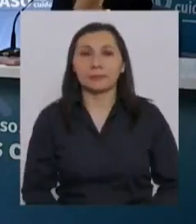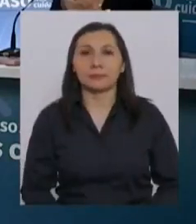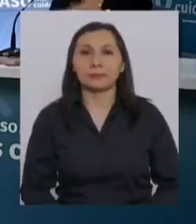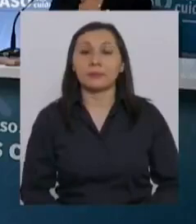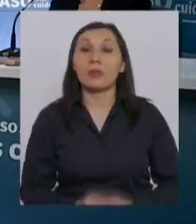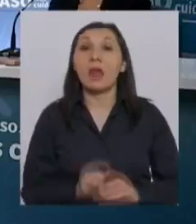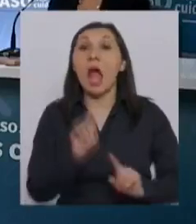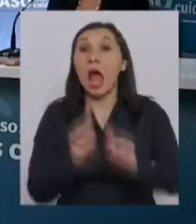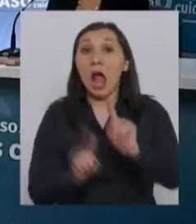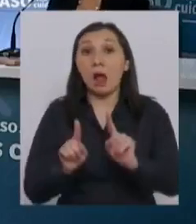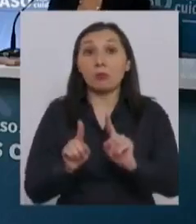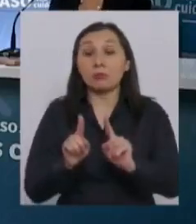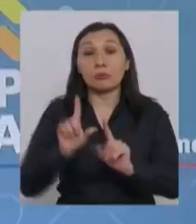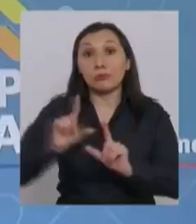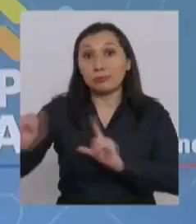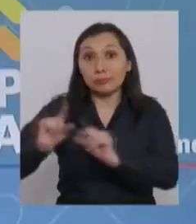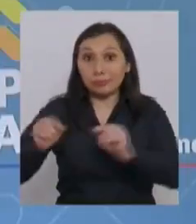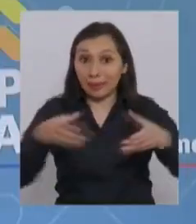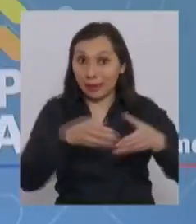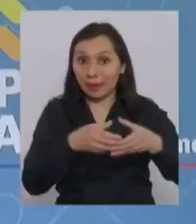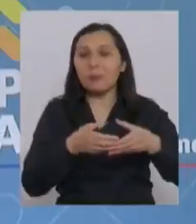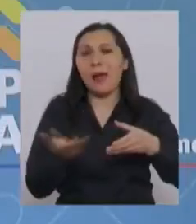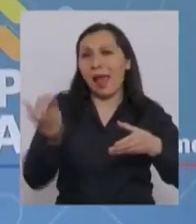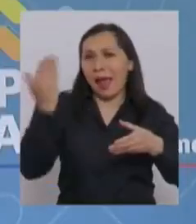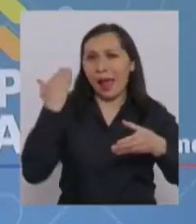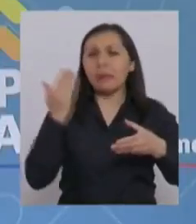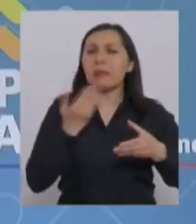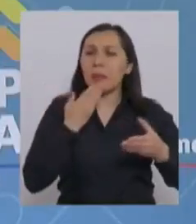algunos que ya no están en el equipo, pero que estuvieron y aportaron.